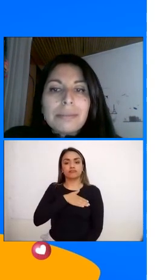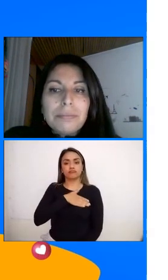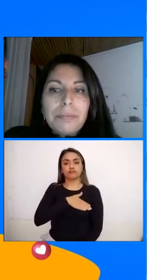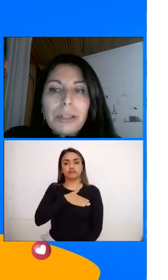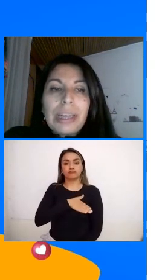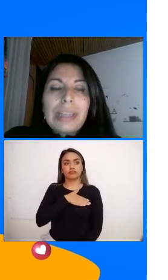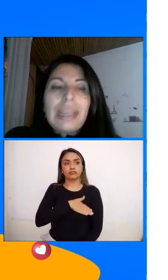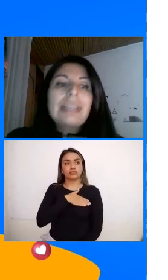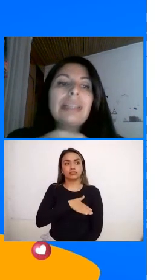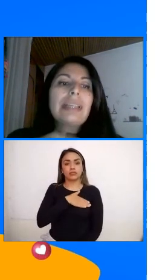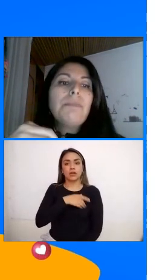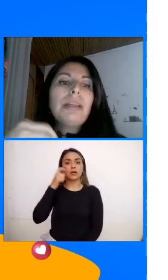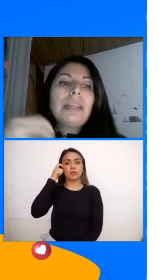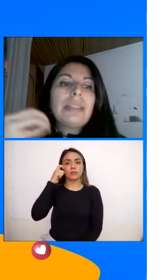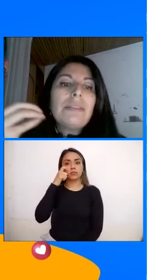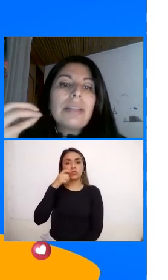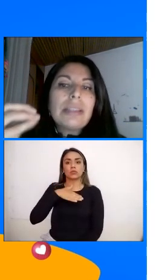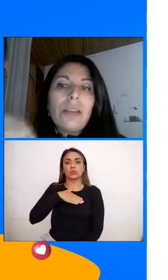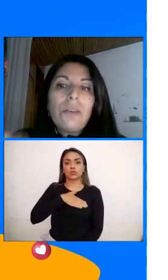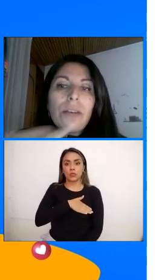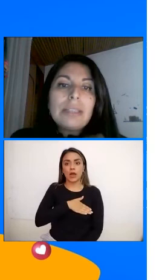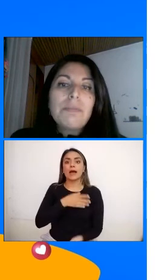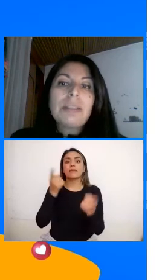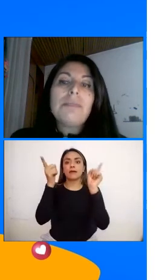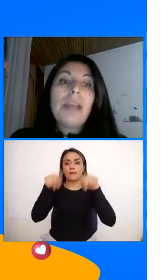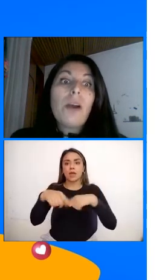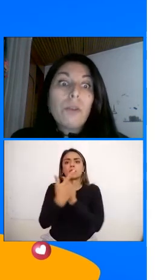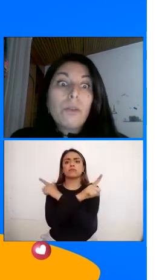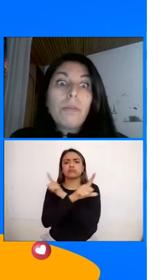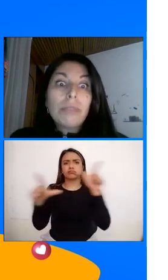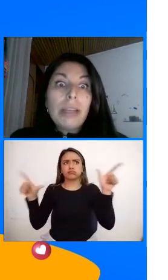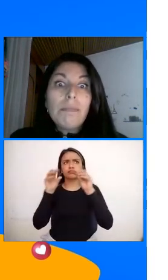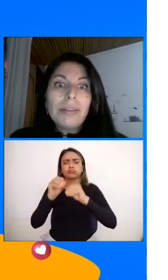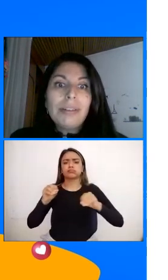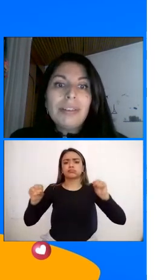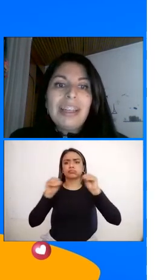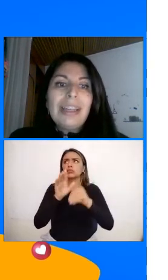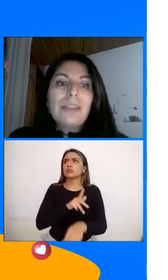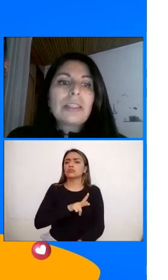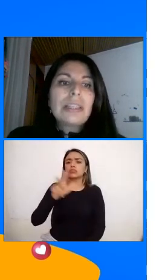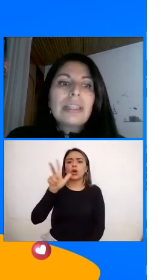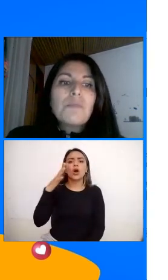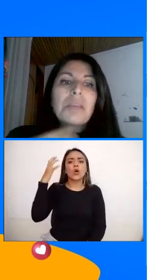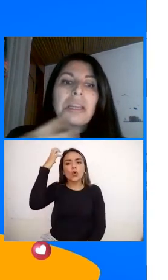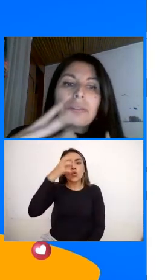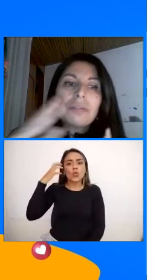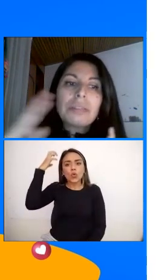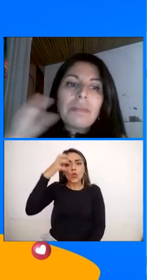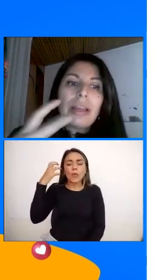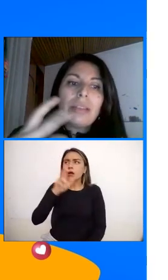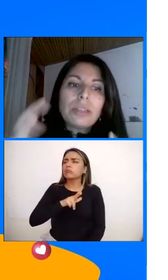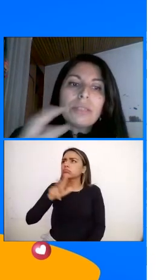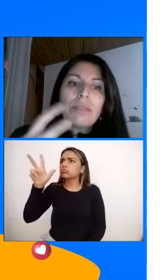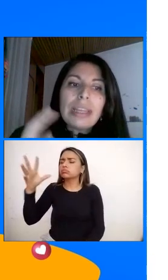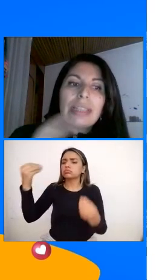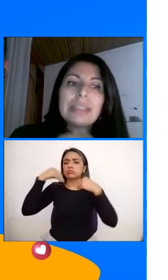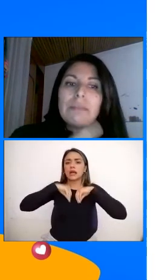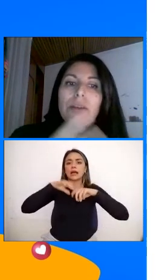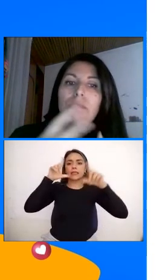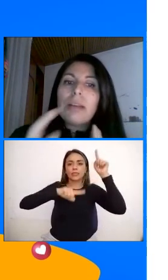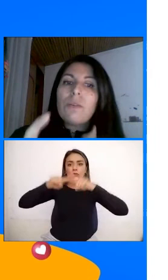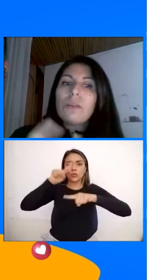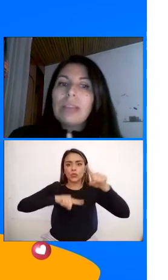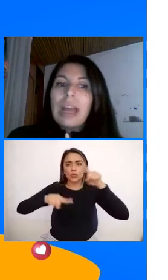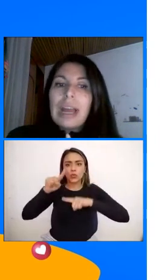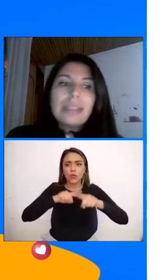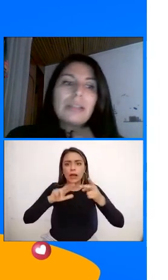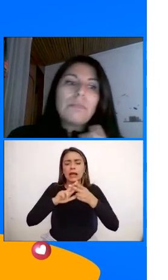Porque en esas Campañas libertadoras Y pues el viajó A un tiempo ¿No? Entonces él también Hizo un tema De turismo Y decía